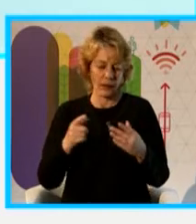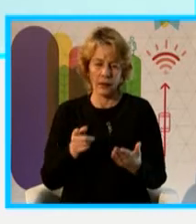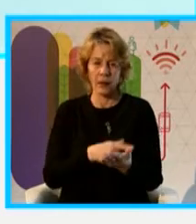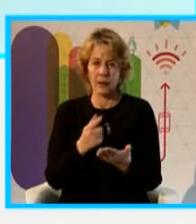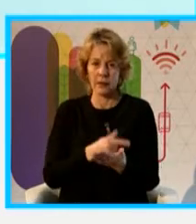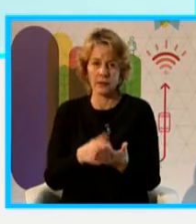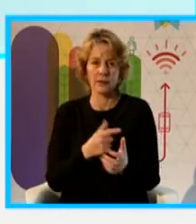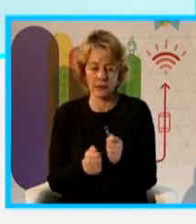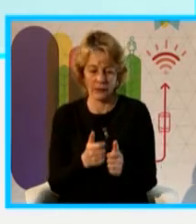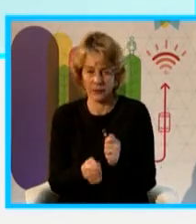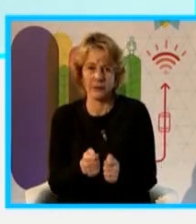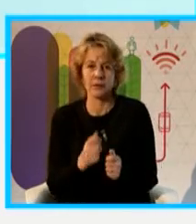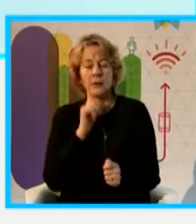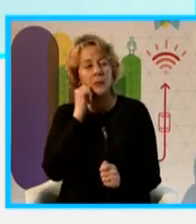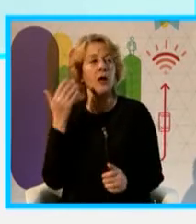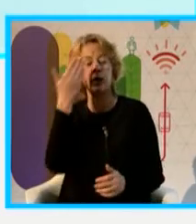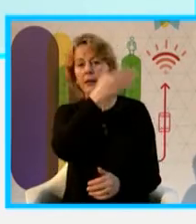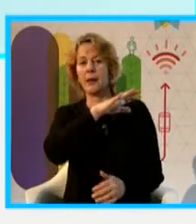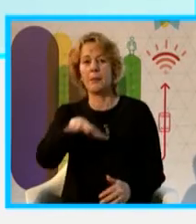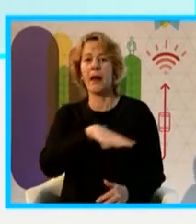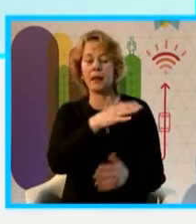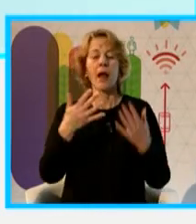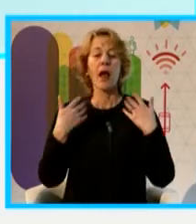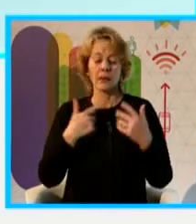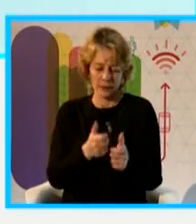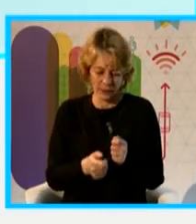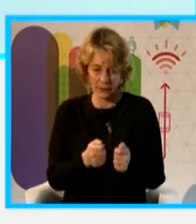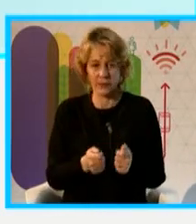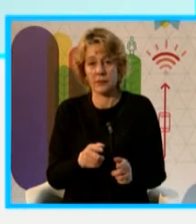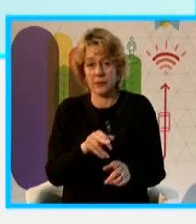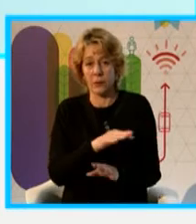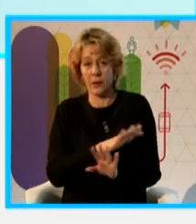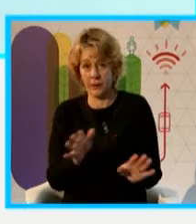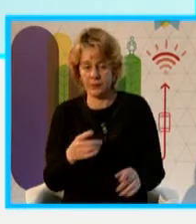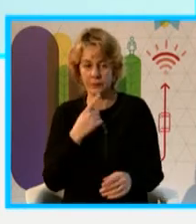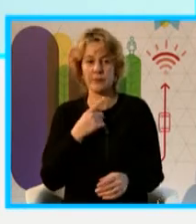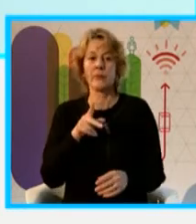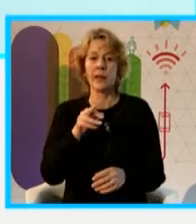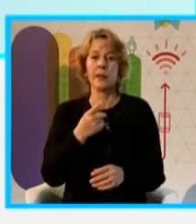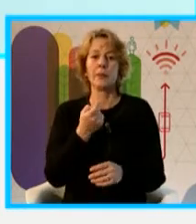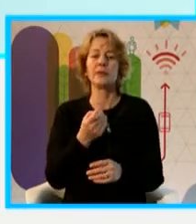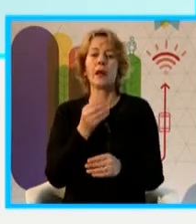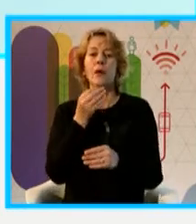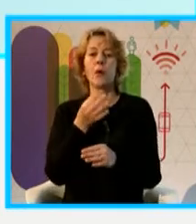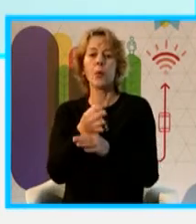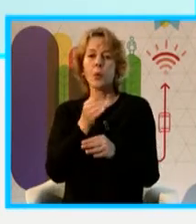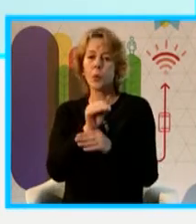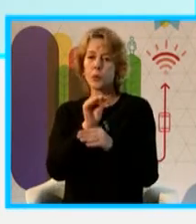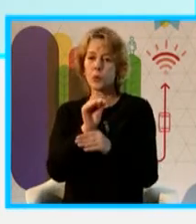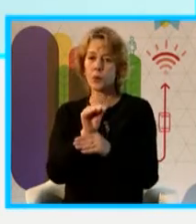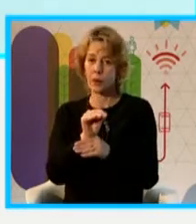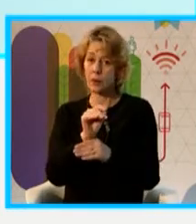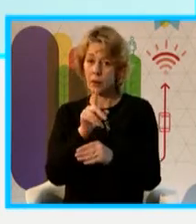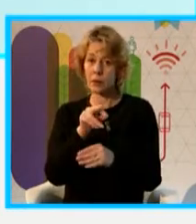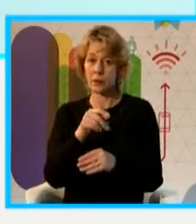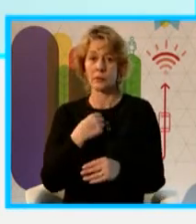puedan ir al parque a disfrutarlo de otra manera. Promover cultura para una sociedad inteligente e integrada, conocer